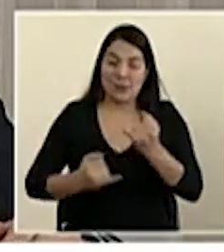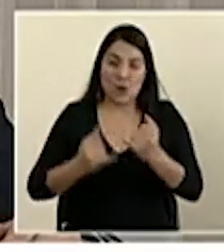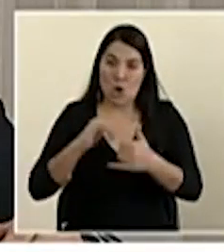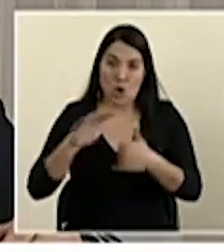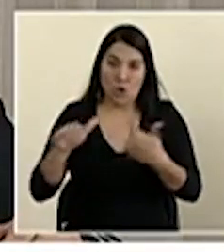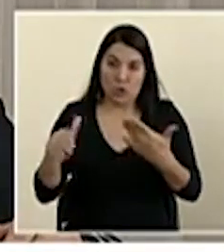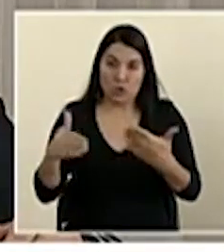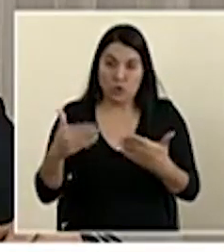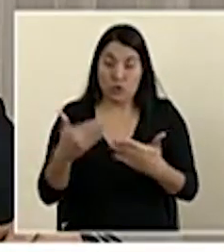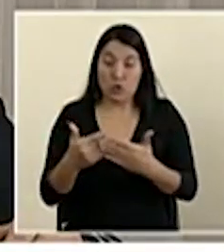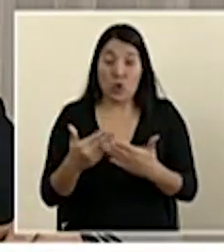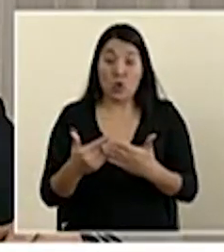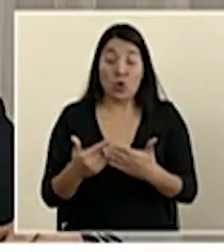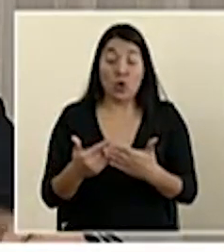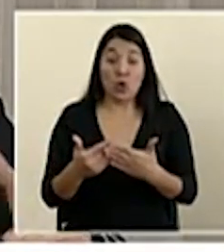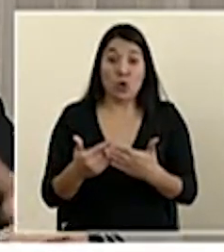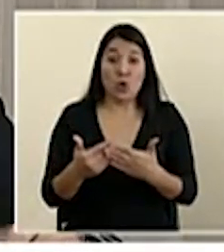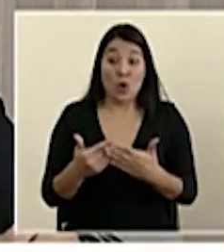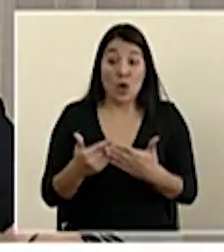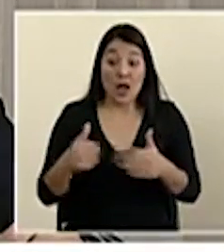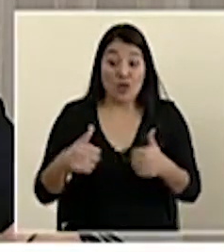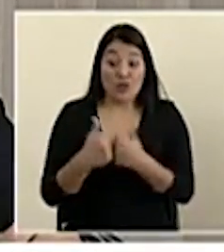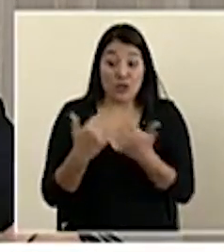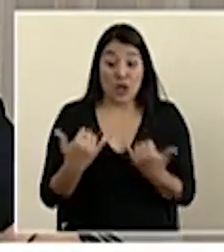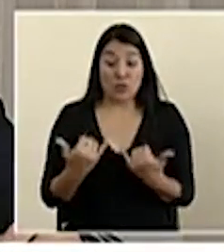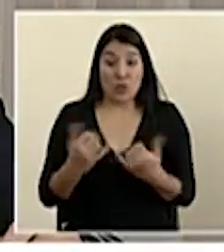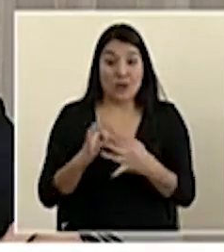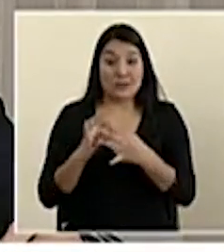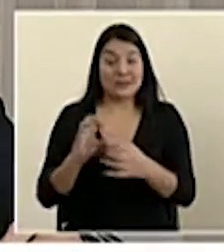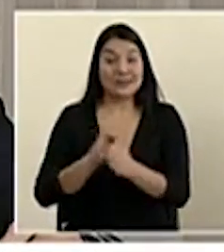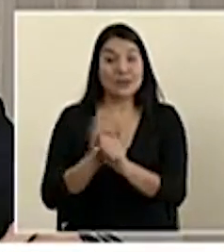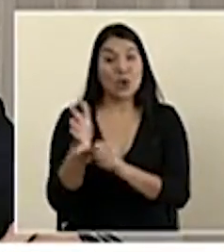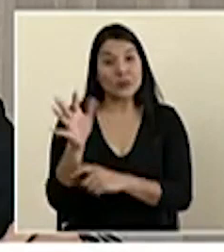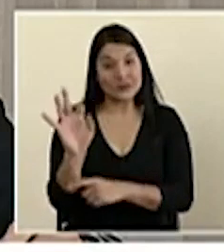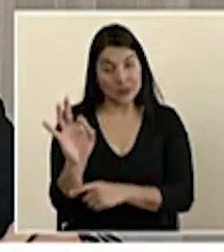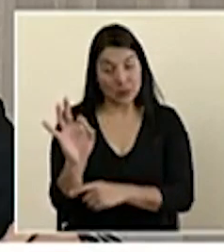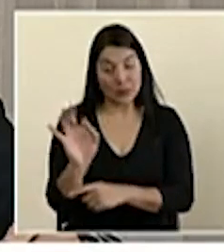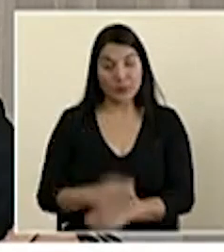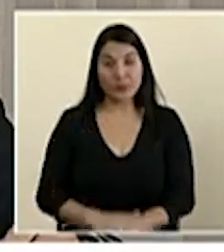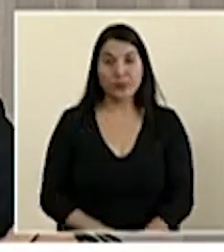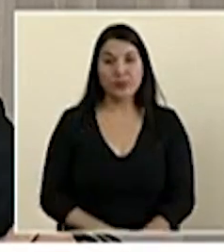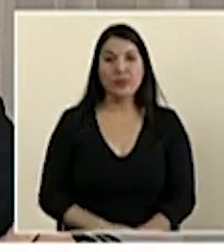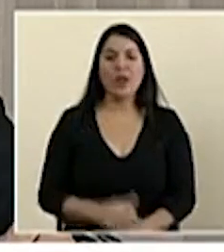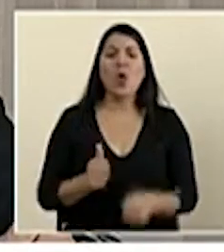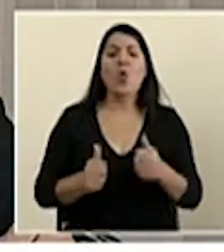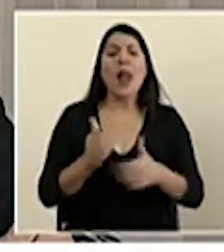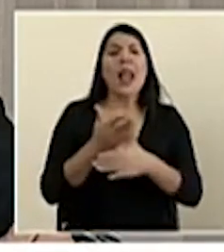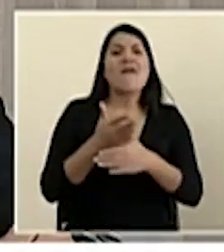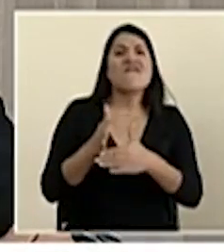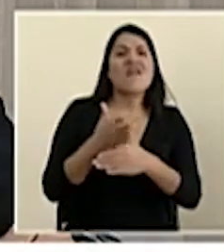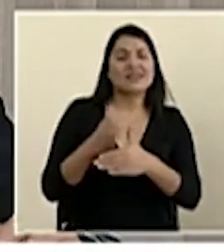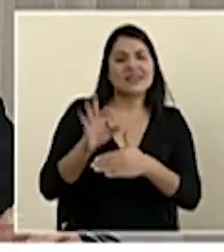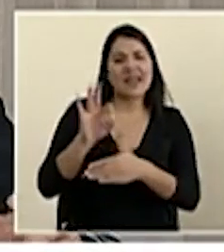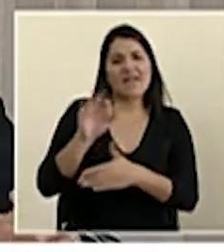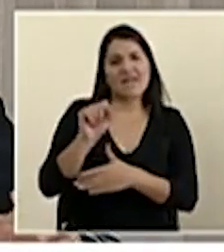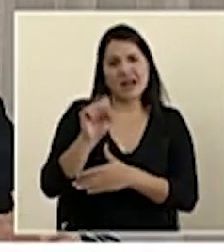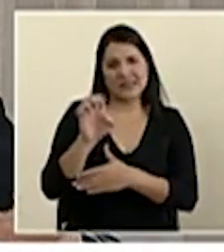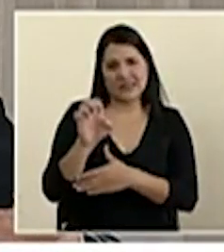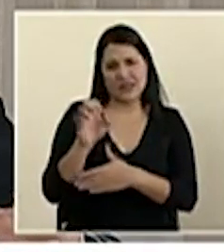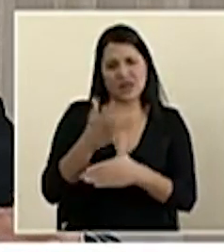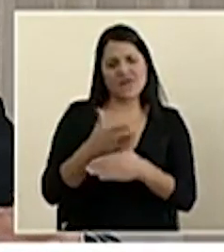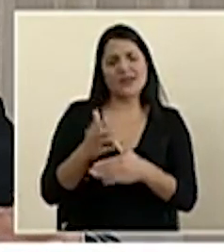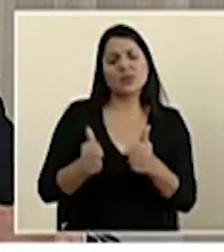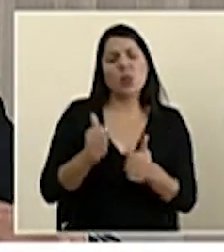reto del COVID-19. ¿En qué fase estamos? Yo lo he indicado, ya hemos